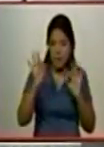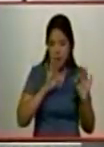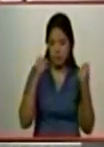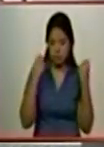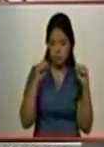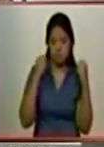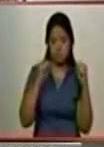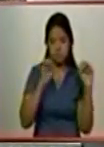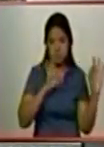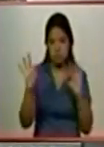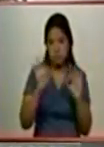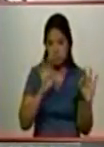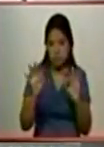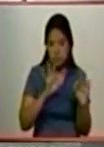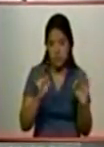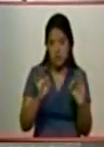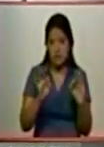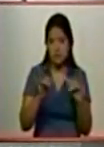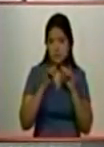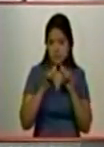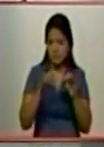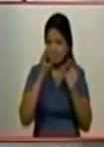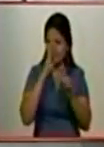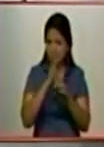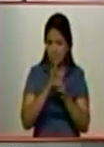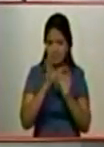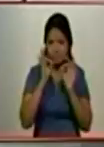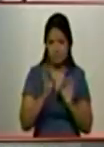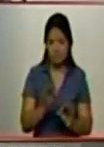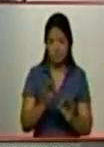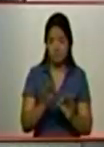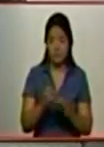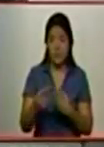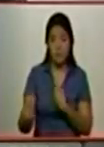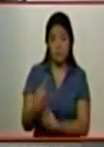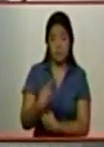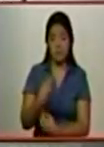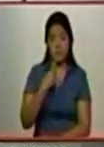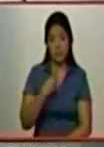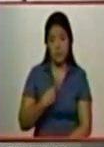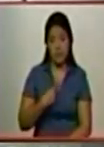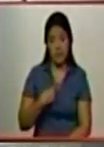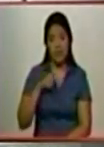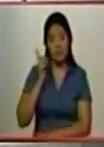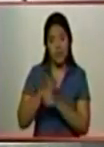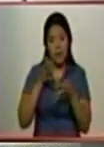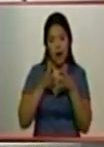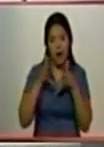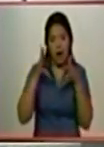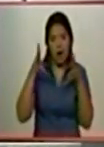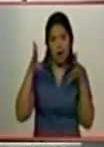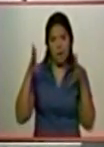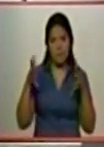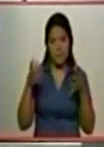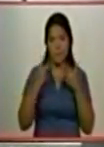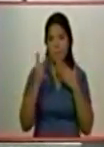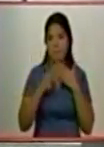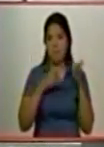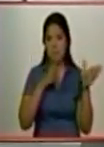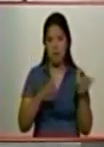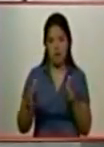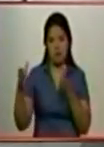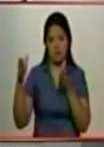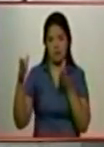misma y me ha dado directamente la instrucción de ampliar y extender operaciones